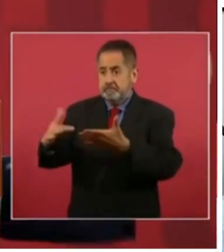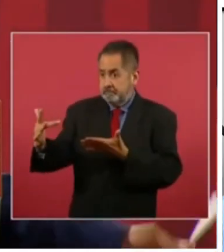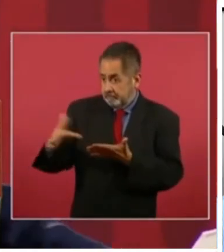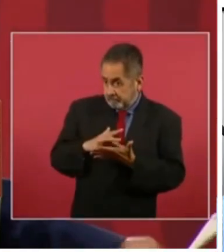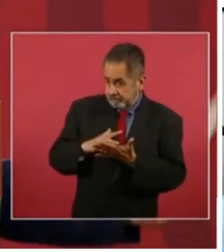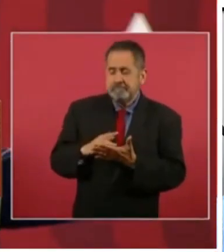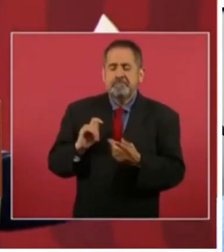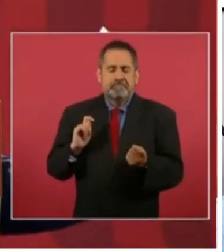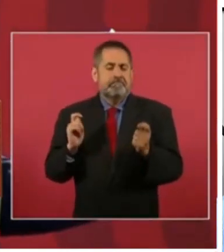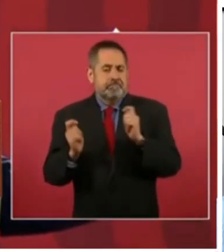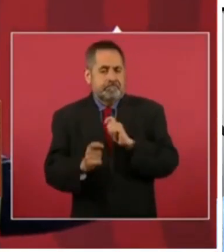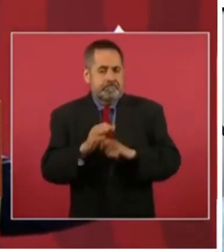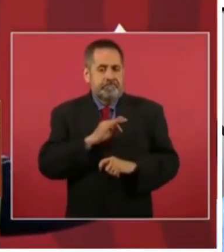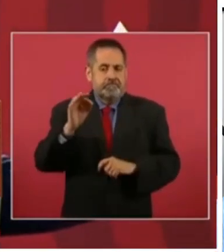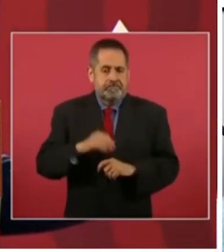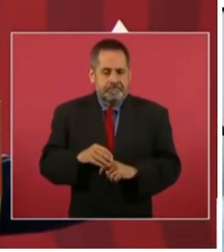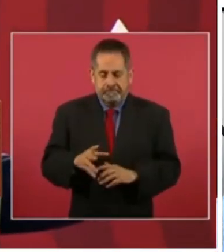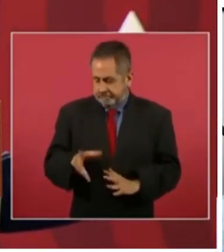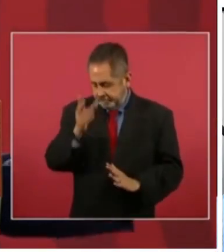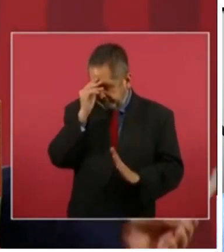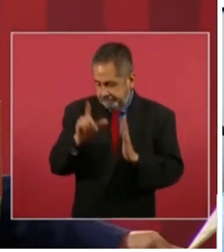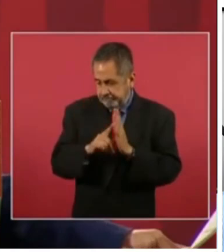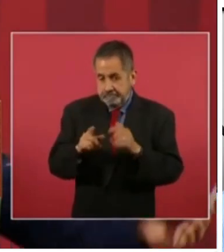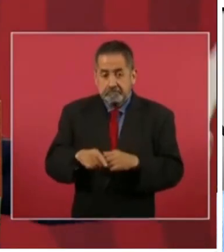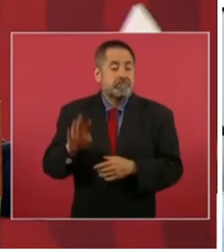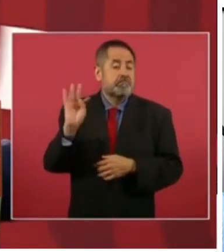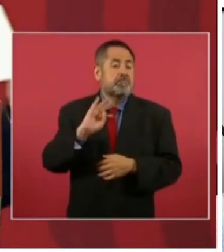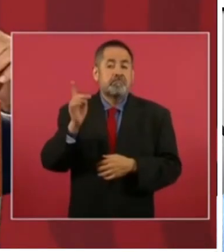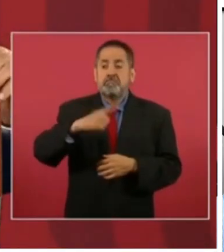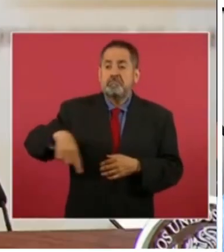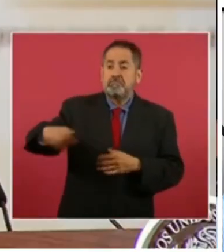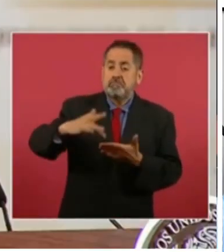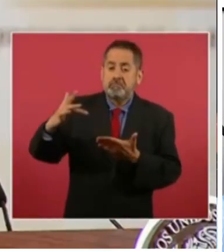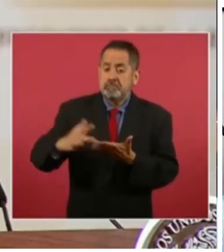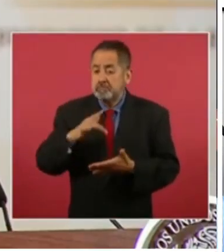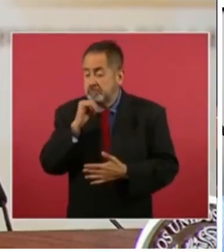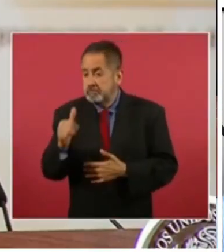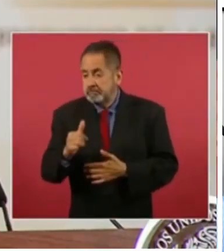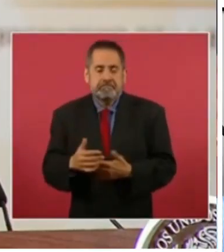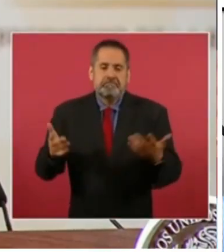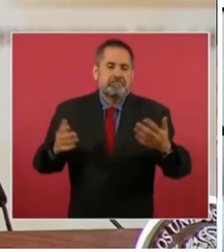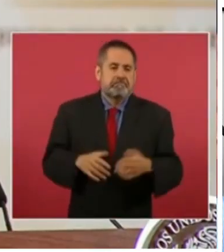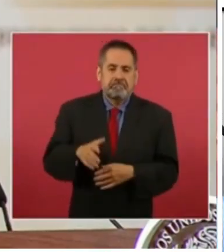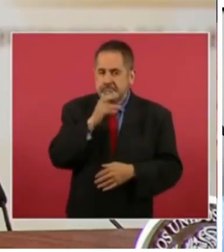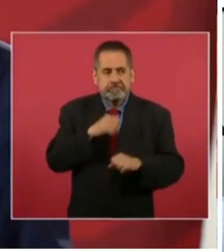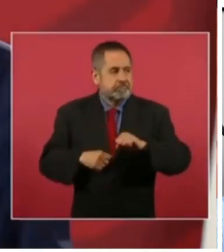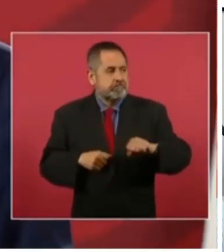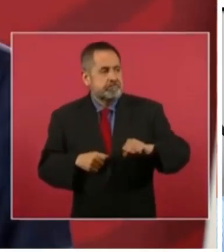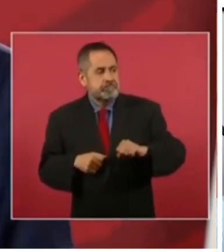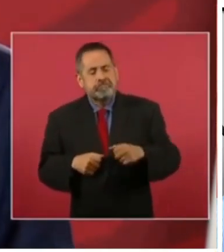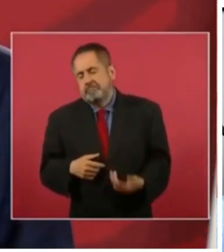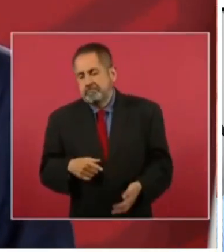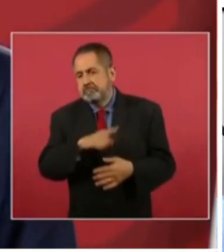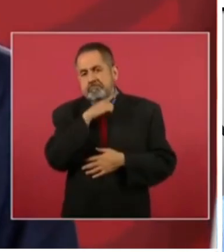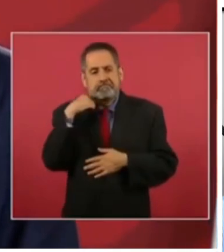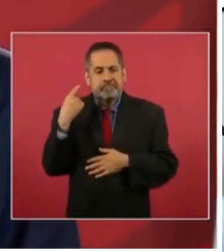Esa es la gran lección. Sin el apoyo del pueblo, no aguantamos. No